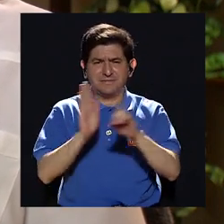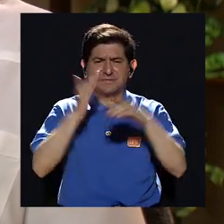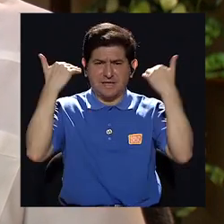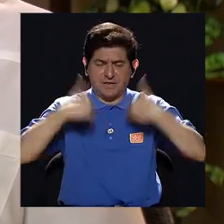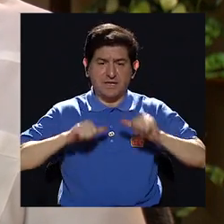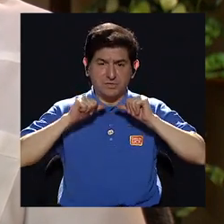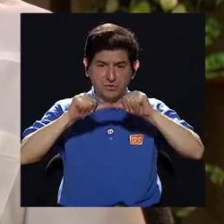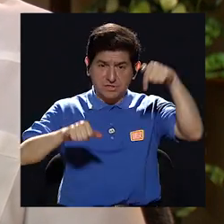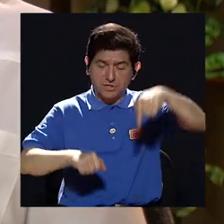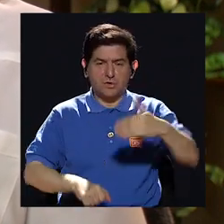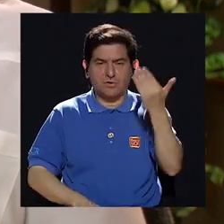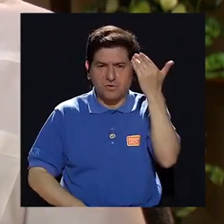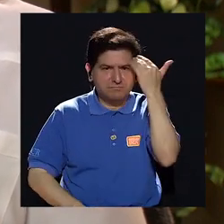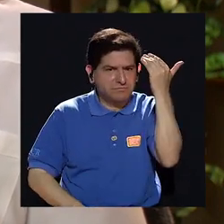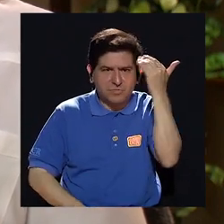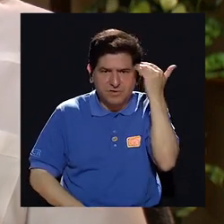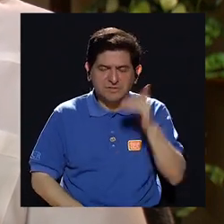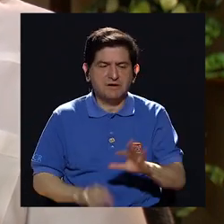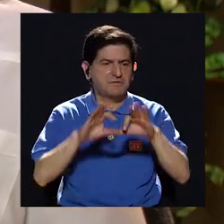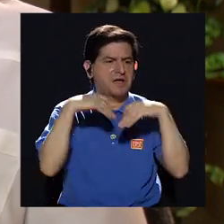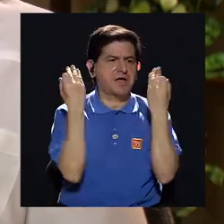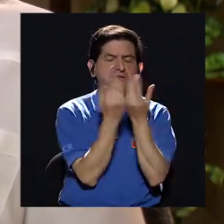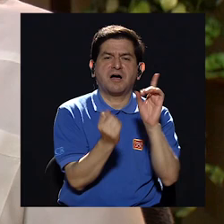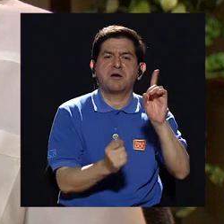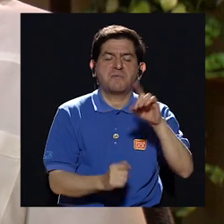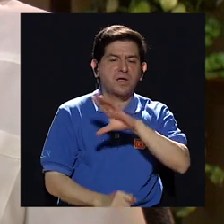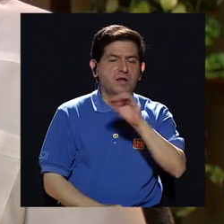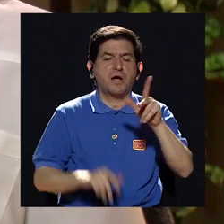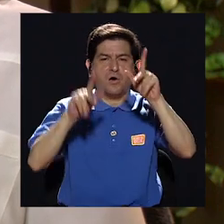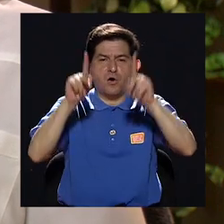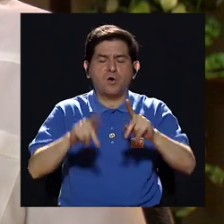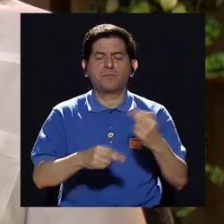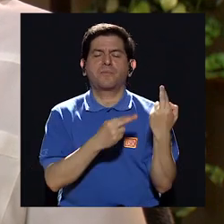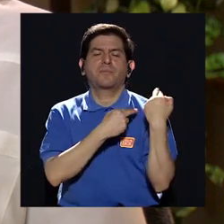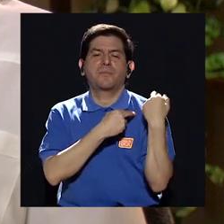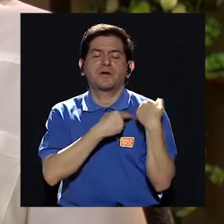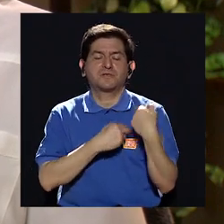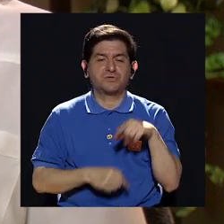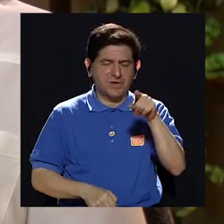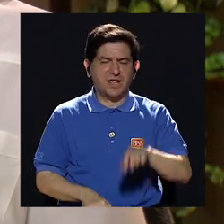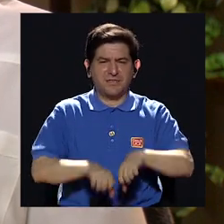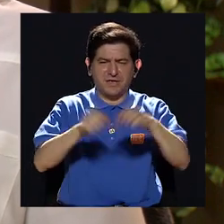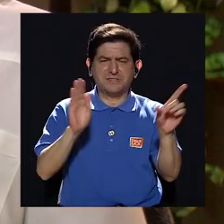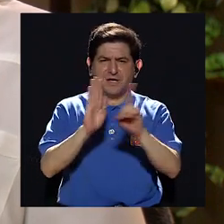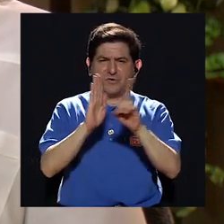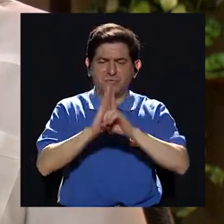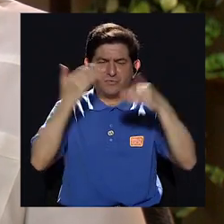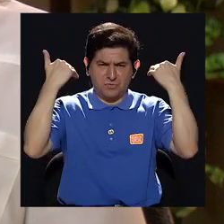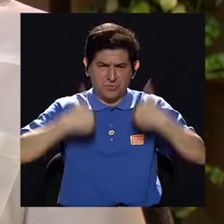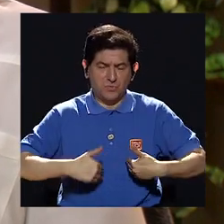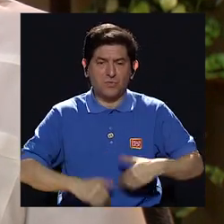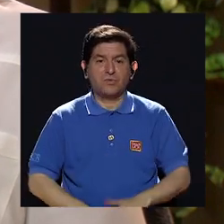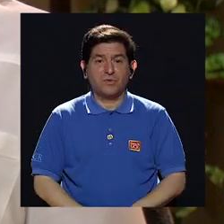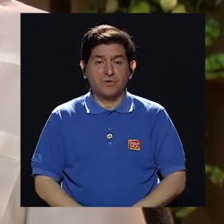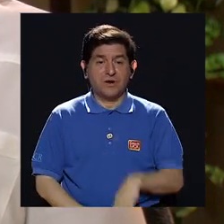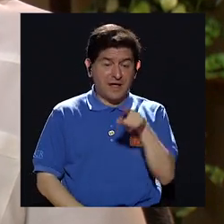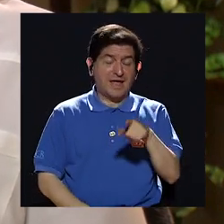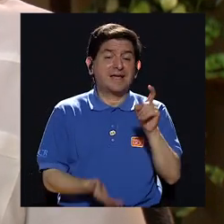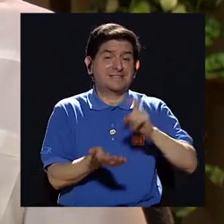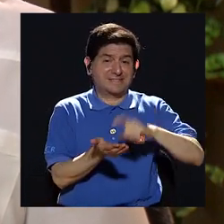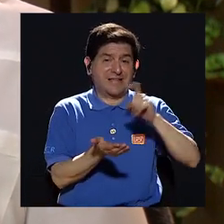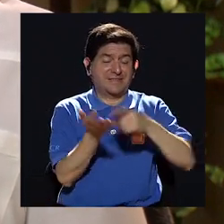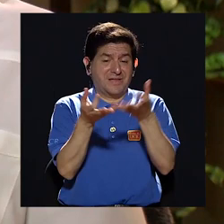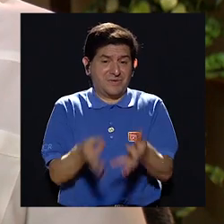que todavía al día de hoy no conocen a dónde están sus familiares o quiénes fueron responsables de estas graves violaciones. Y esa es una de las grandes